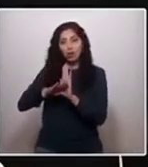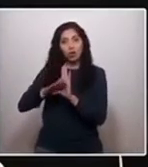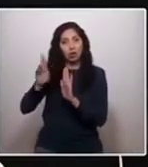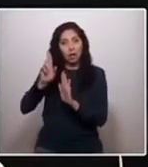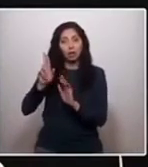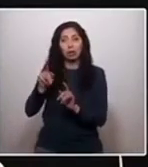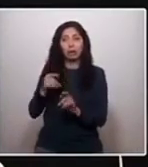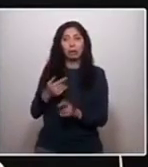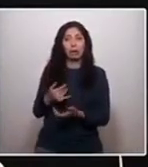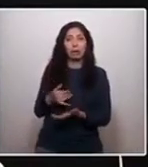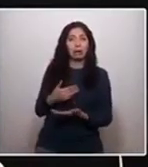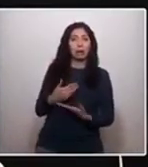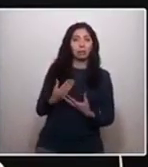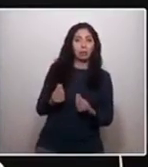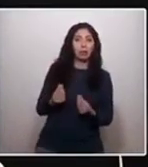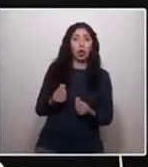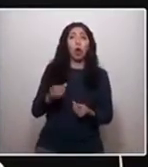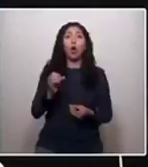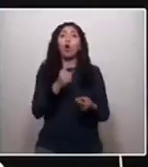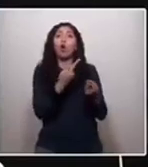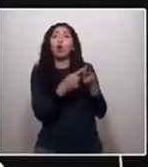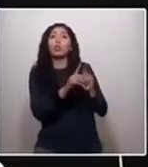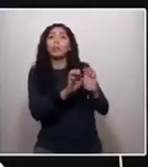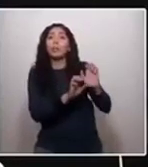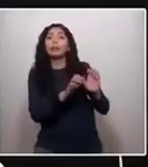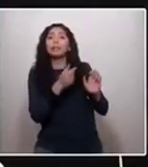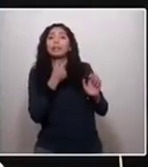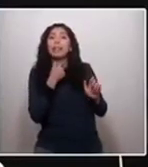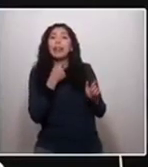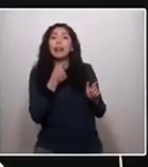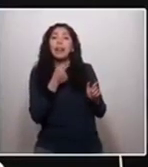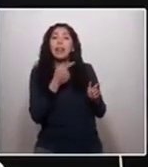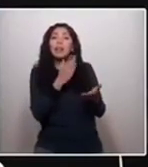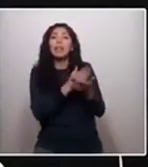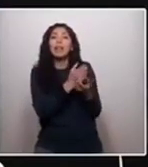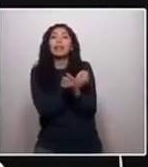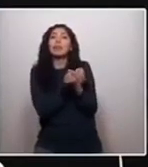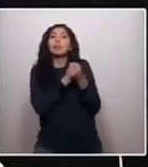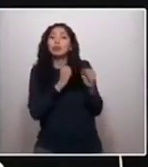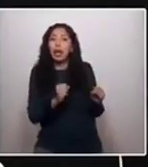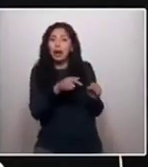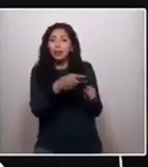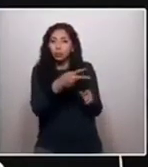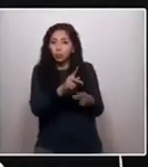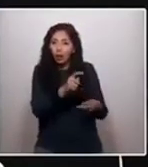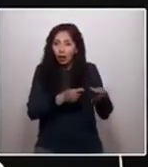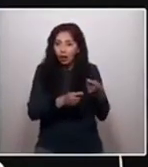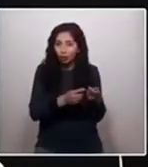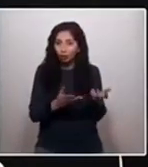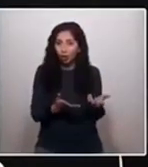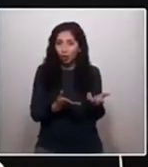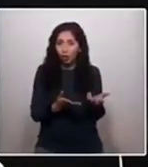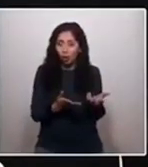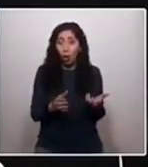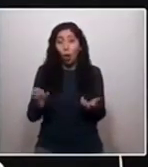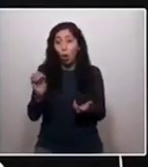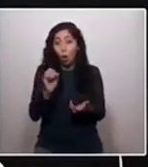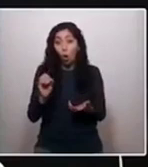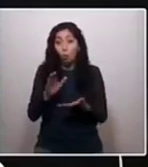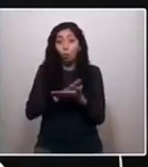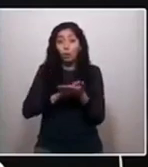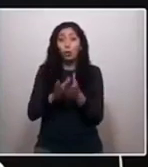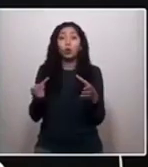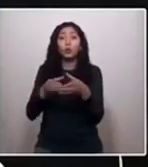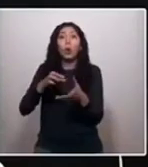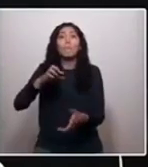quiere dedicarse a otros negocios junto con producir la verdad informativa, tenga que renunciar a alguno de esos negocios. O que no puede hacer, Presidenta, lo que hace el Grupo